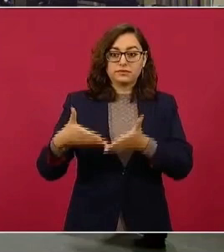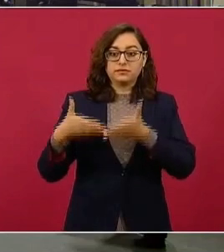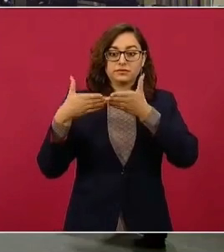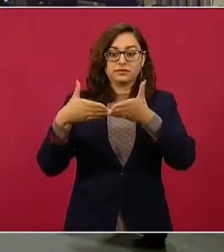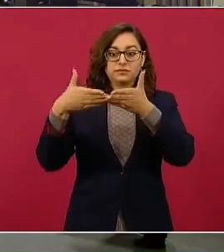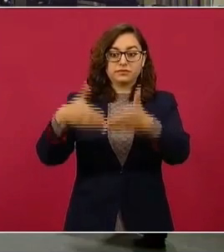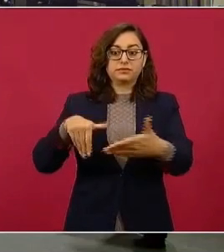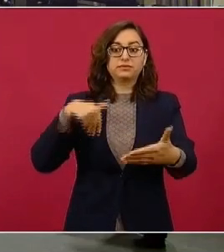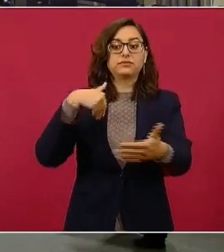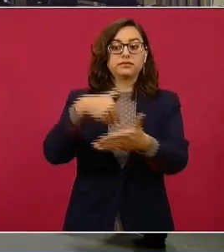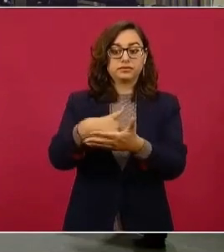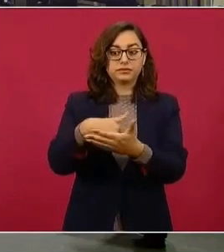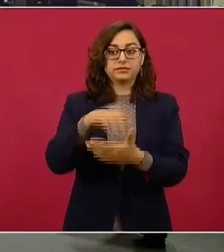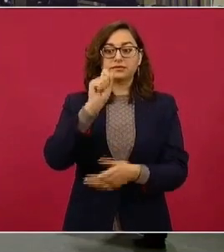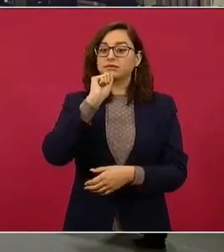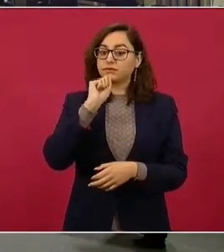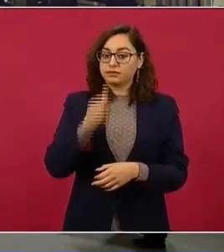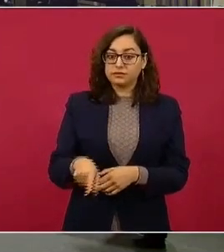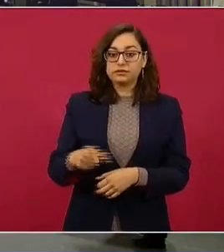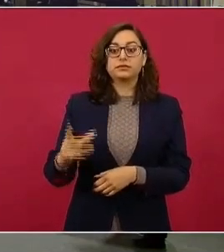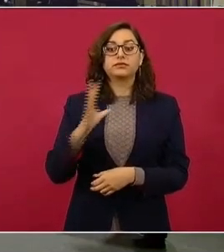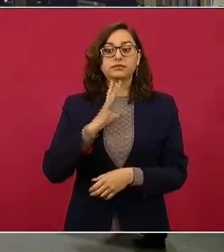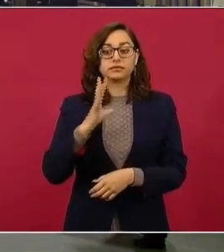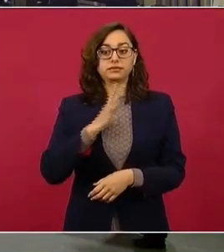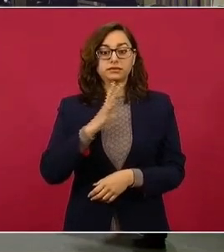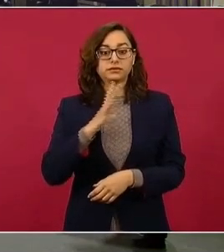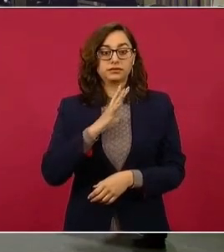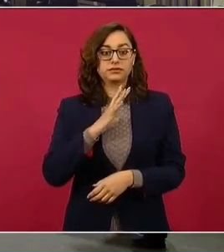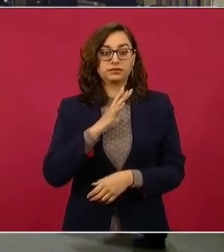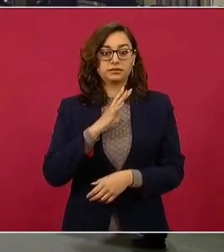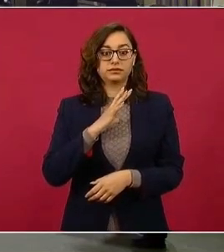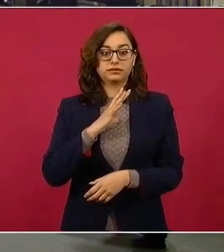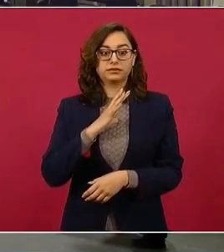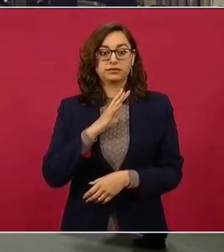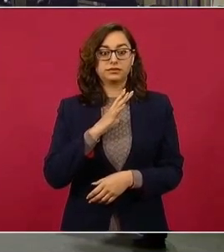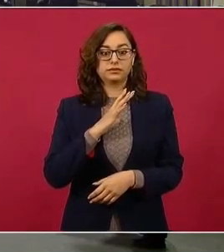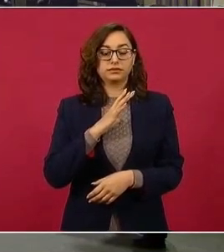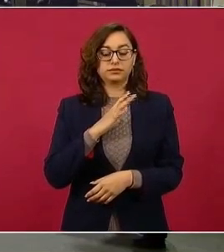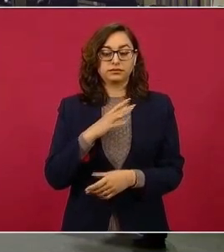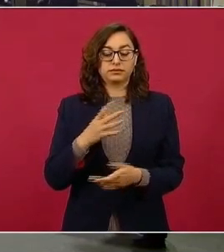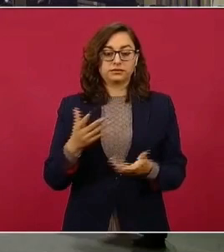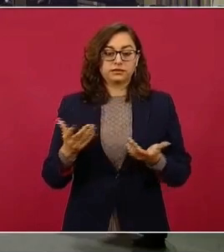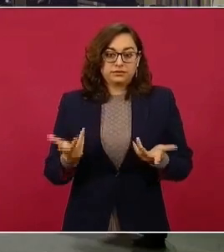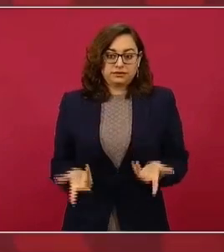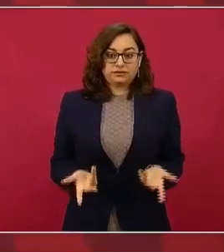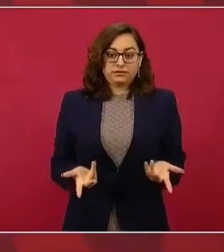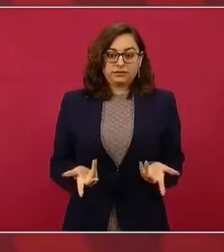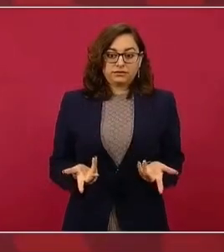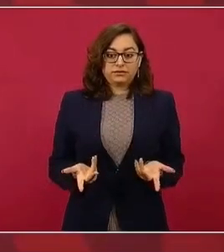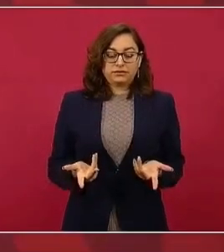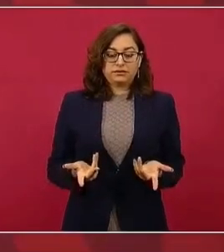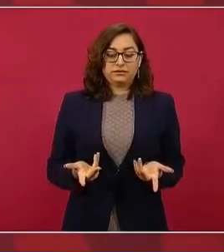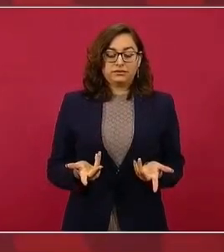Imagínense cómo le hacemos para trasladar